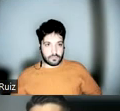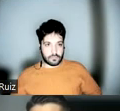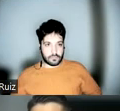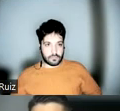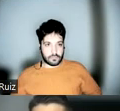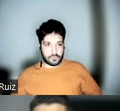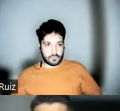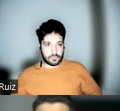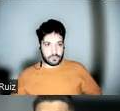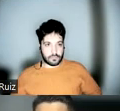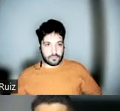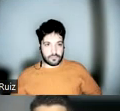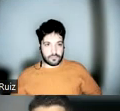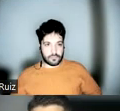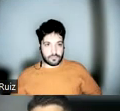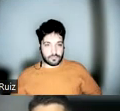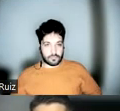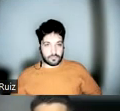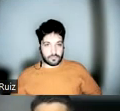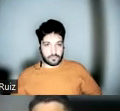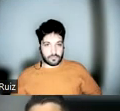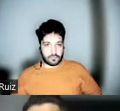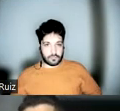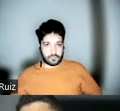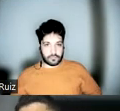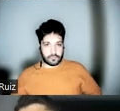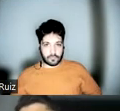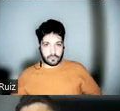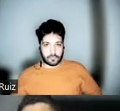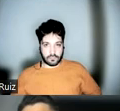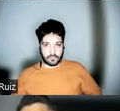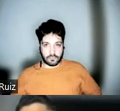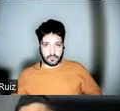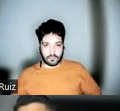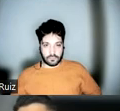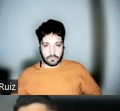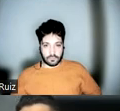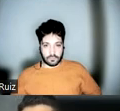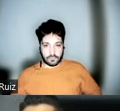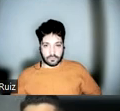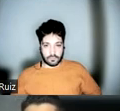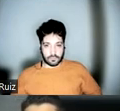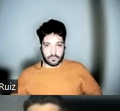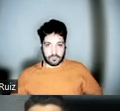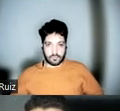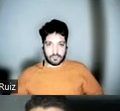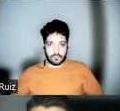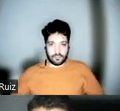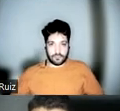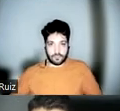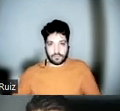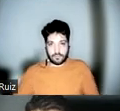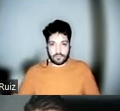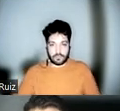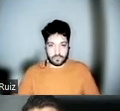poliposis nasal o con rinitis alérgica, con los efectos secundarios que eso conlleva. Este es el futuro para la poliposis nasal y para algunos